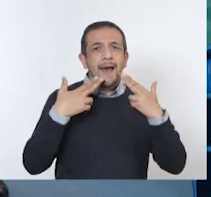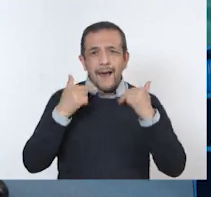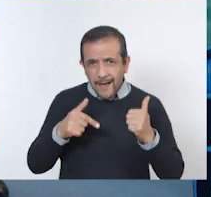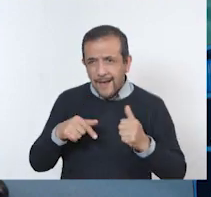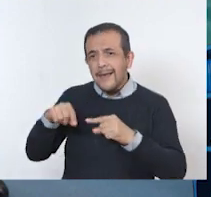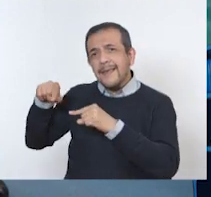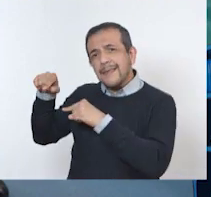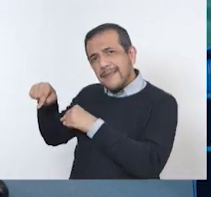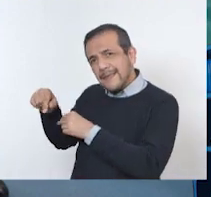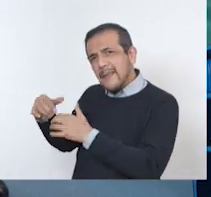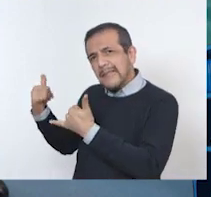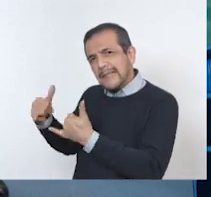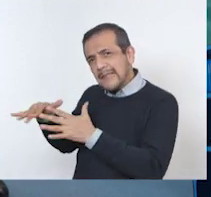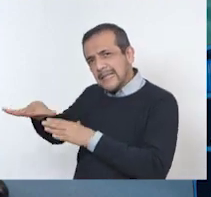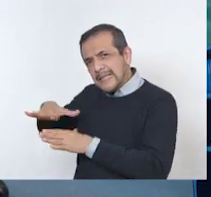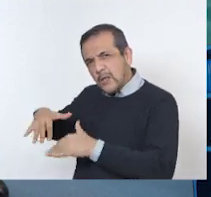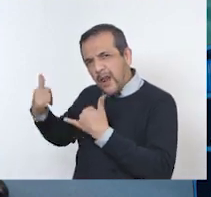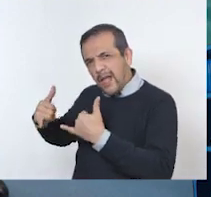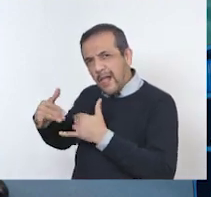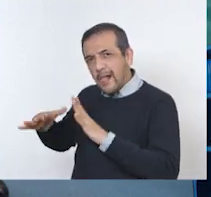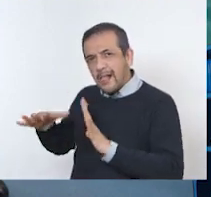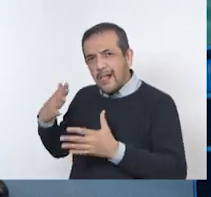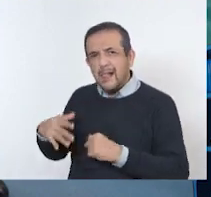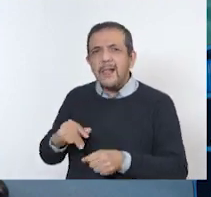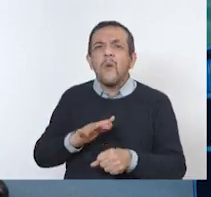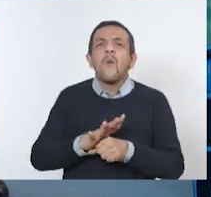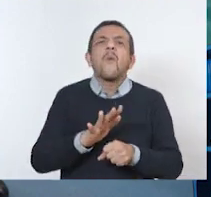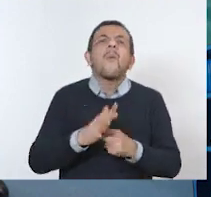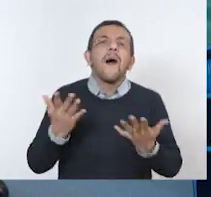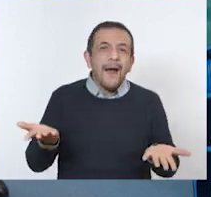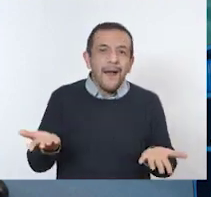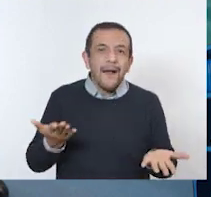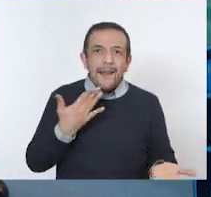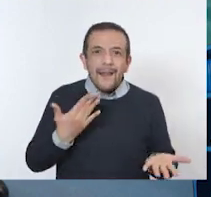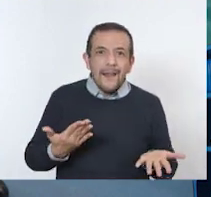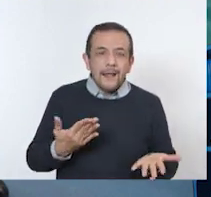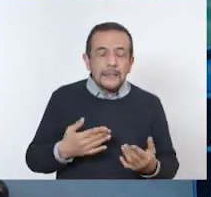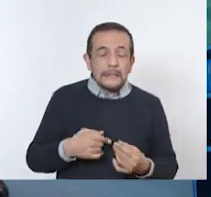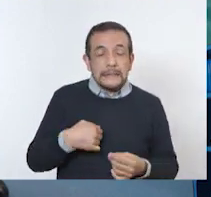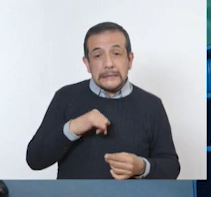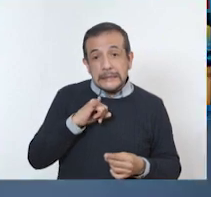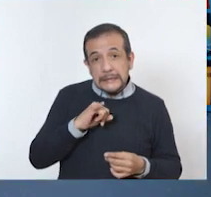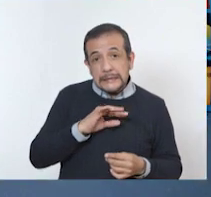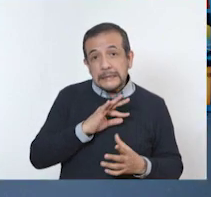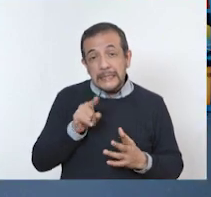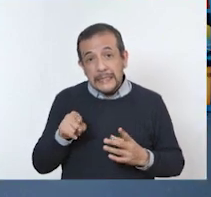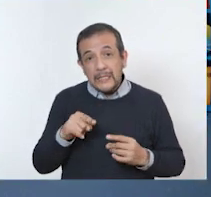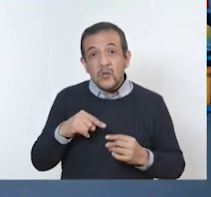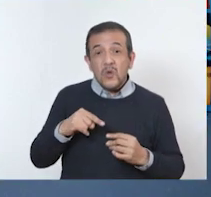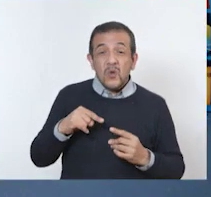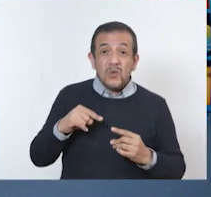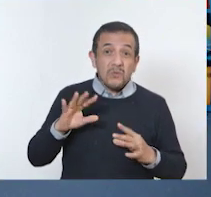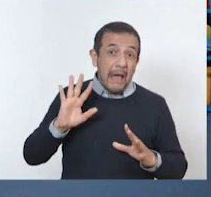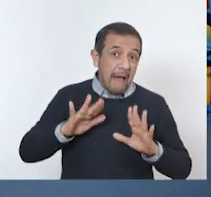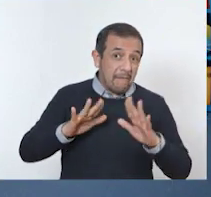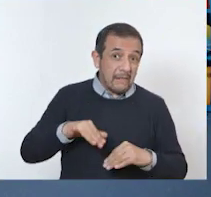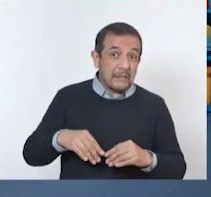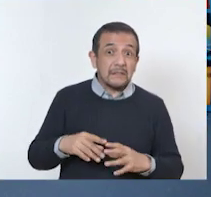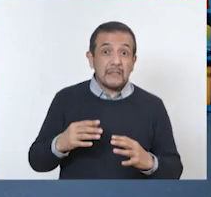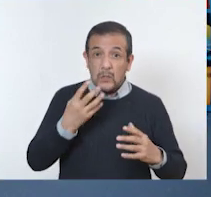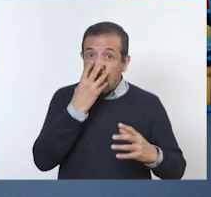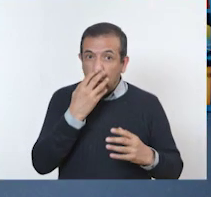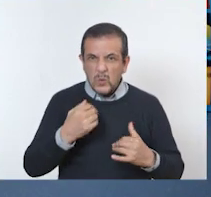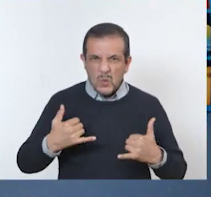tiernos. Muy tiernos. Pero... Pero también creo que pueden ser un poquito agresivos. Es correcto.